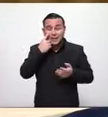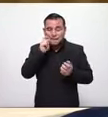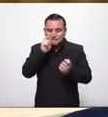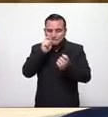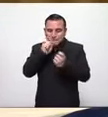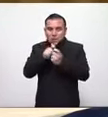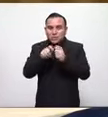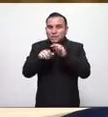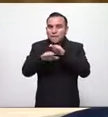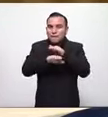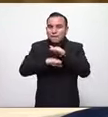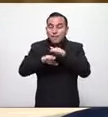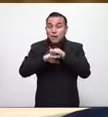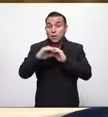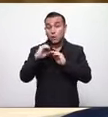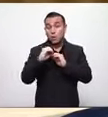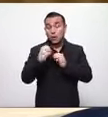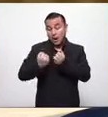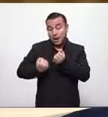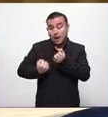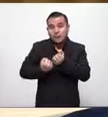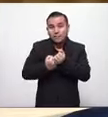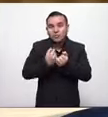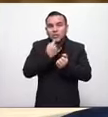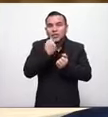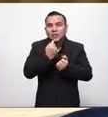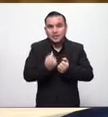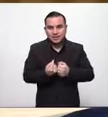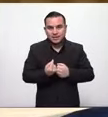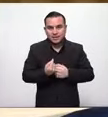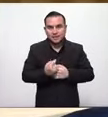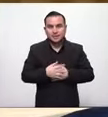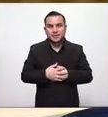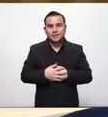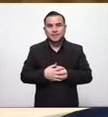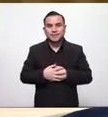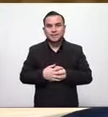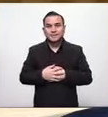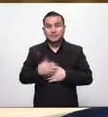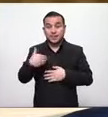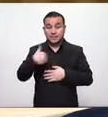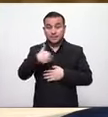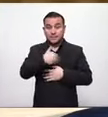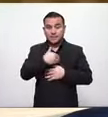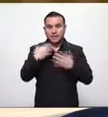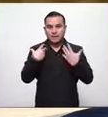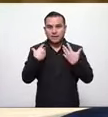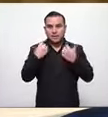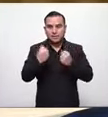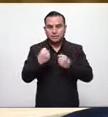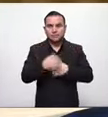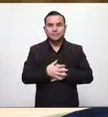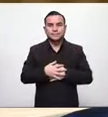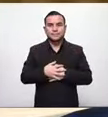o aporte que tendría que haber dado el ministerio de salud